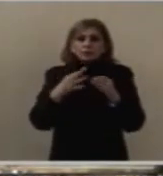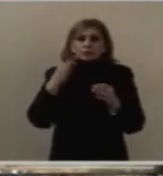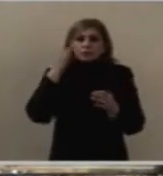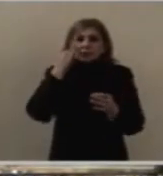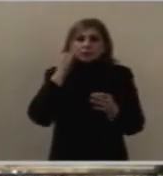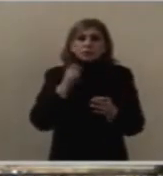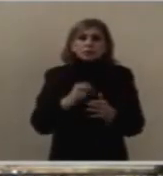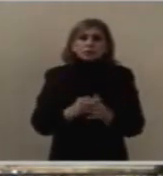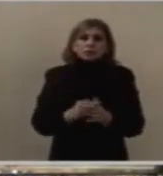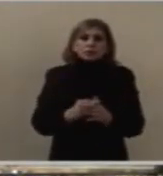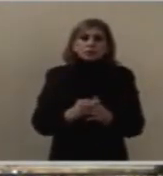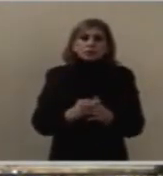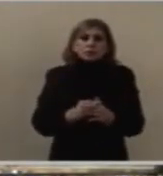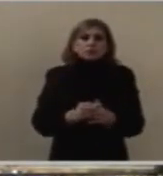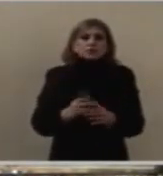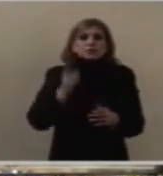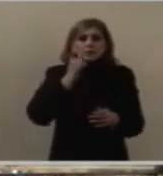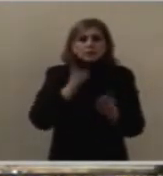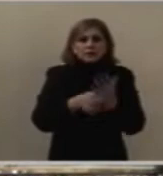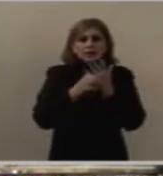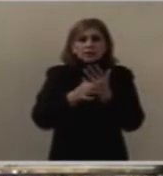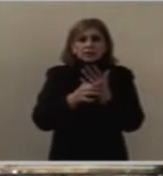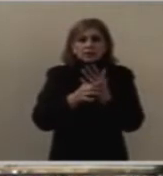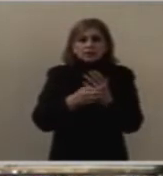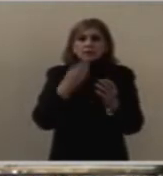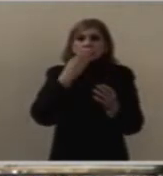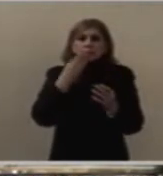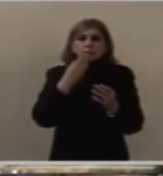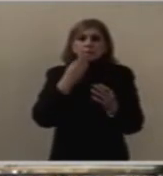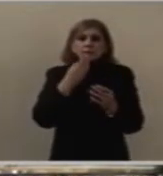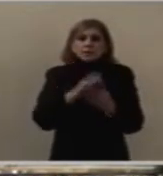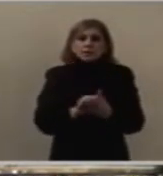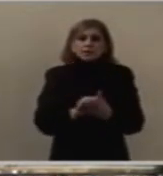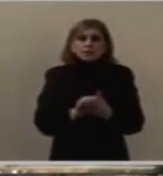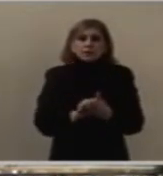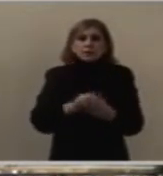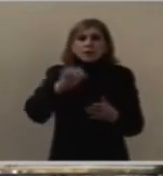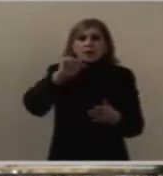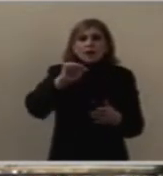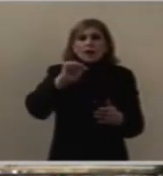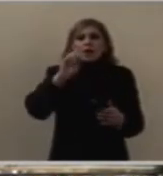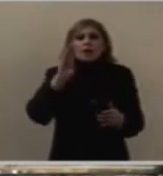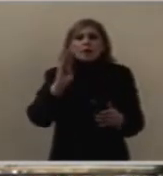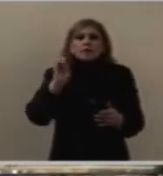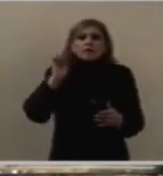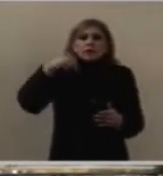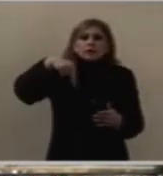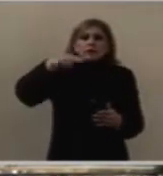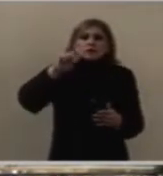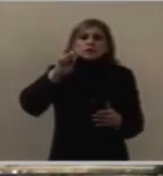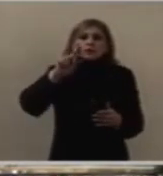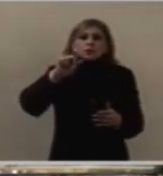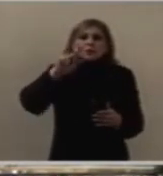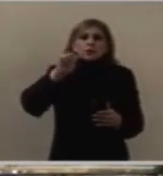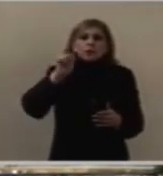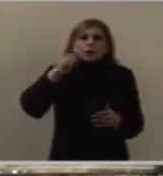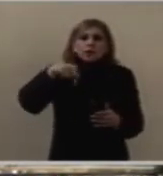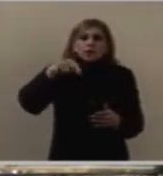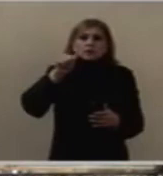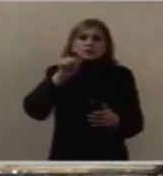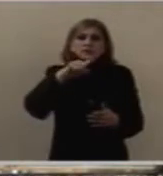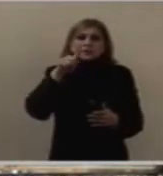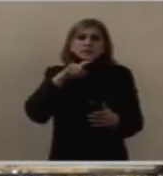se dice que las bienaventuranzas son la carta magna del